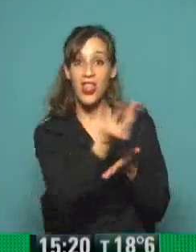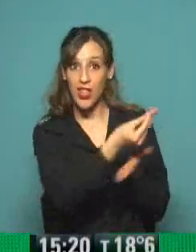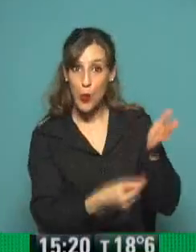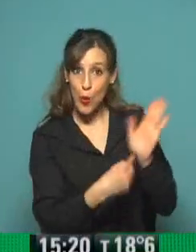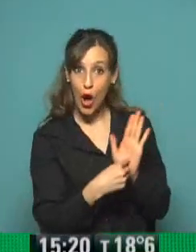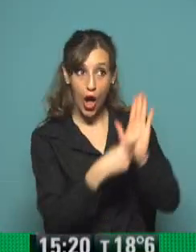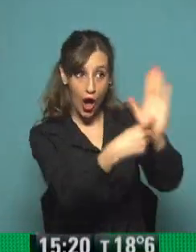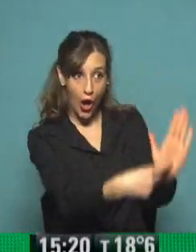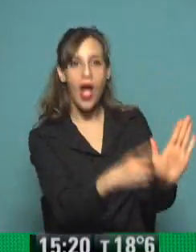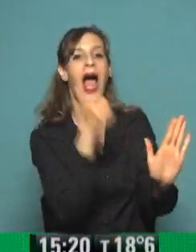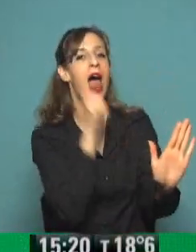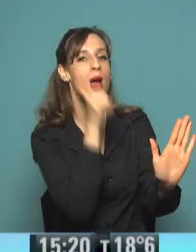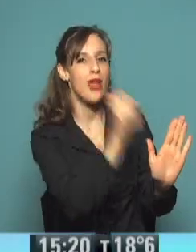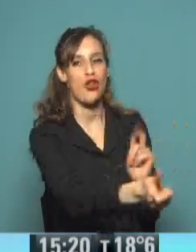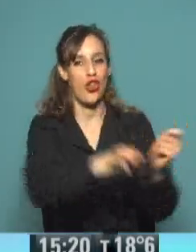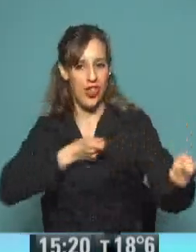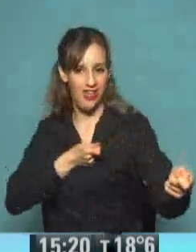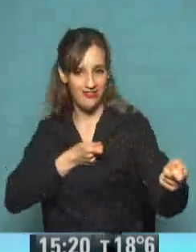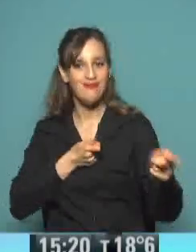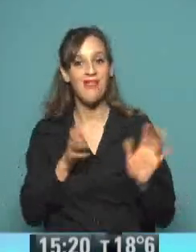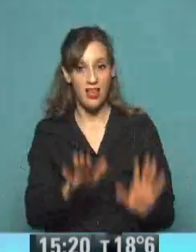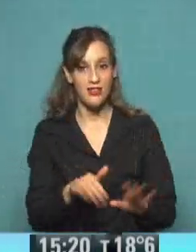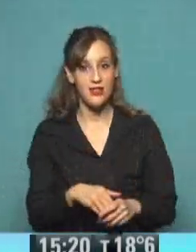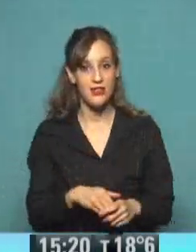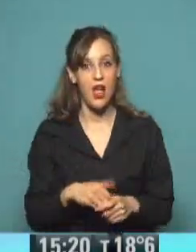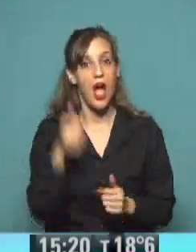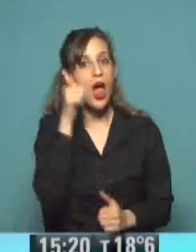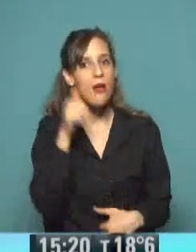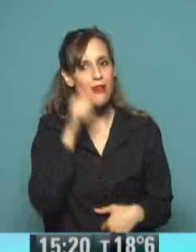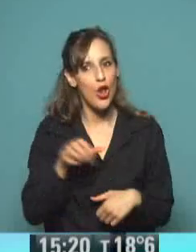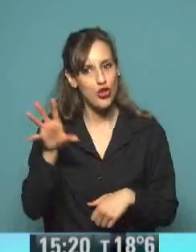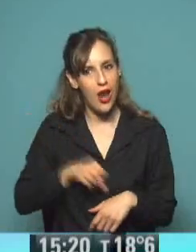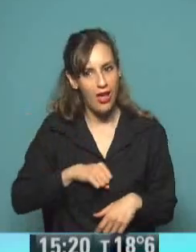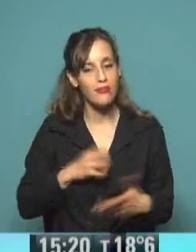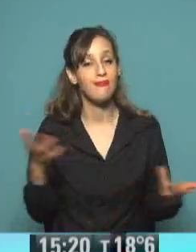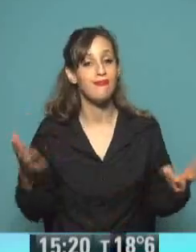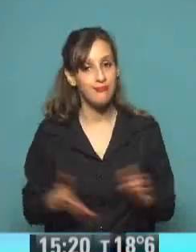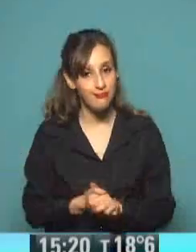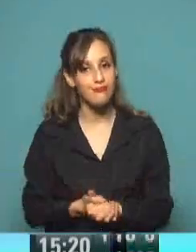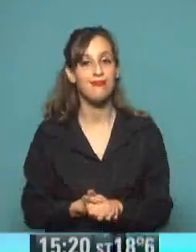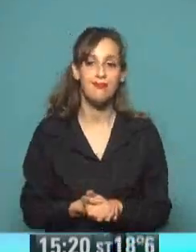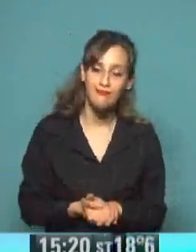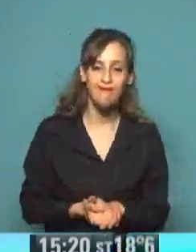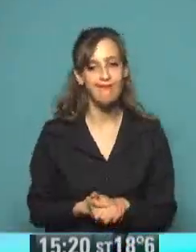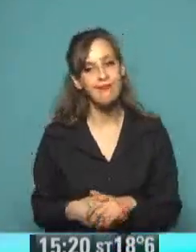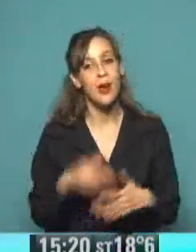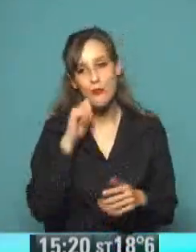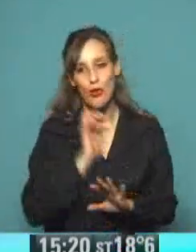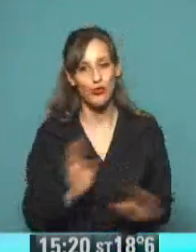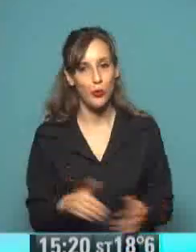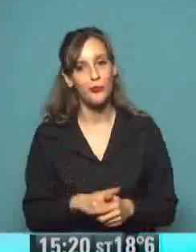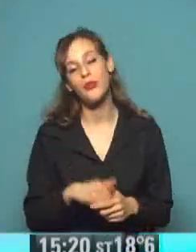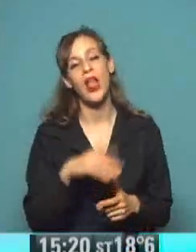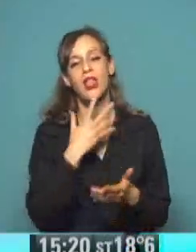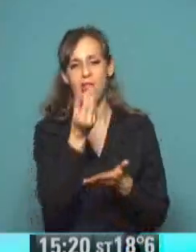Lucas le compró, ¿no? Lucas te compró. Lucas me trajo todos estos caramelos y llevó mi dibujo. ¡Ay, me ganó de mano! Mirá, me encantaba tu dibujo. ¡Hermoso! Bueno, después